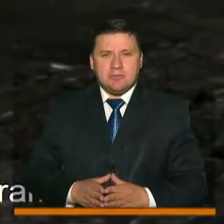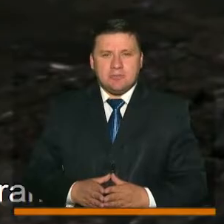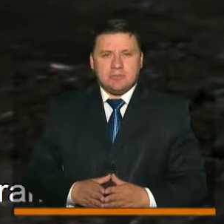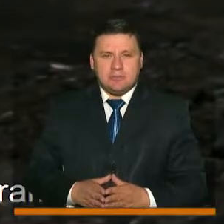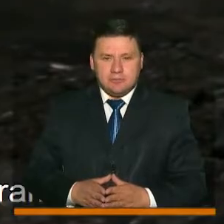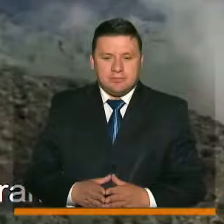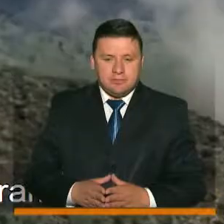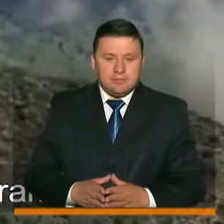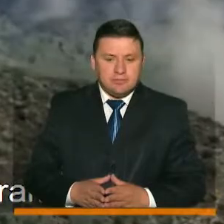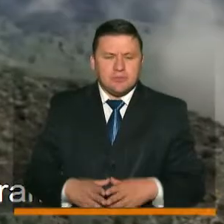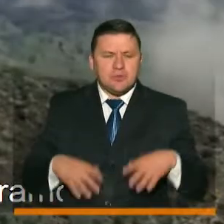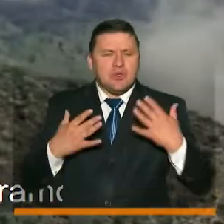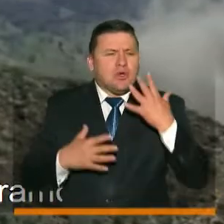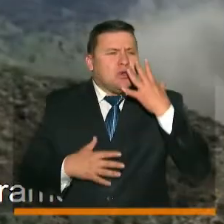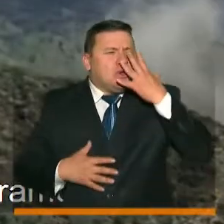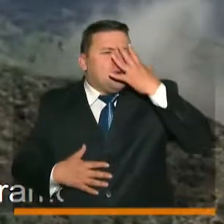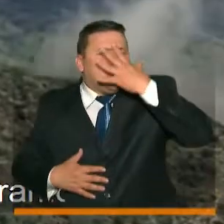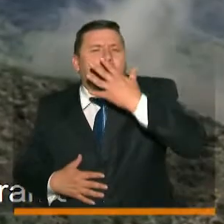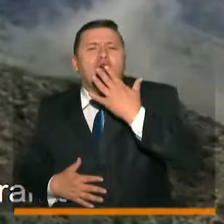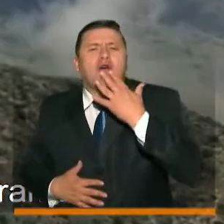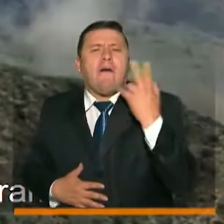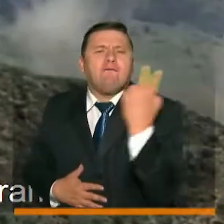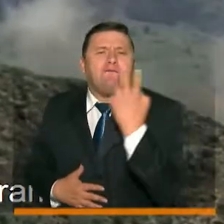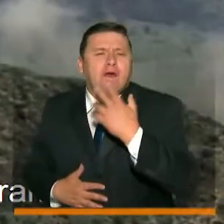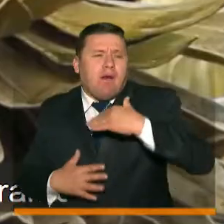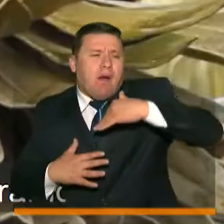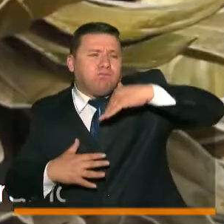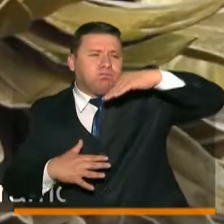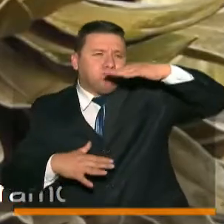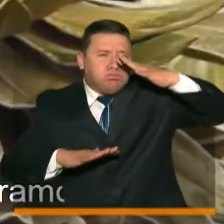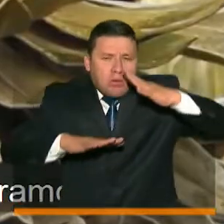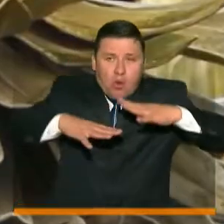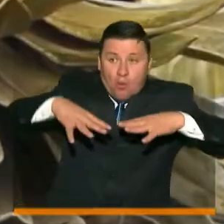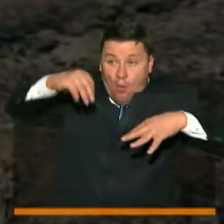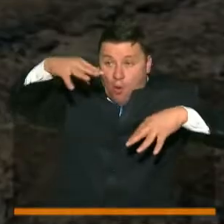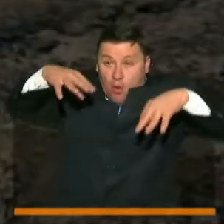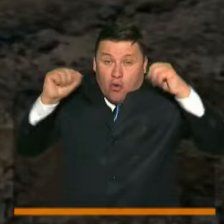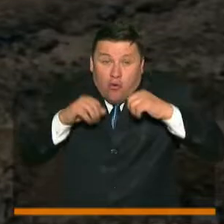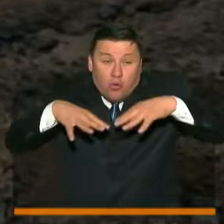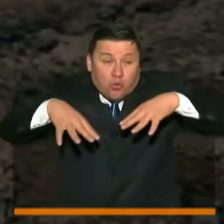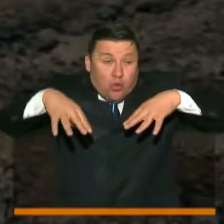Entre el exuberante verde de sus montañas y páramos,